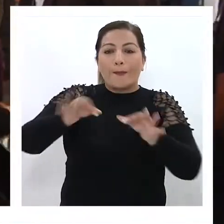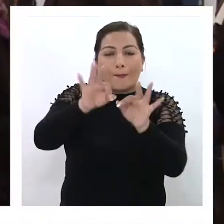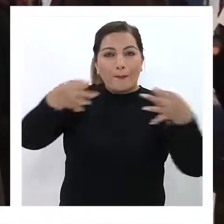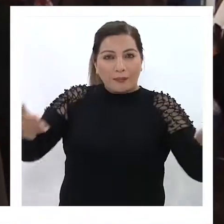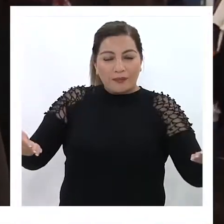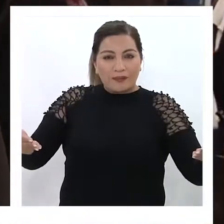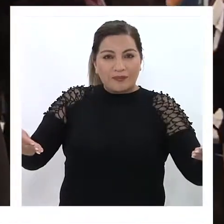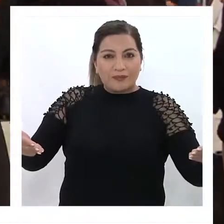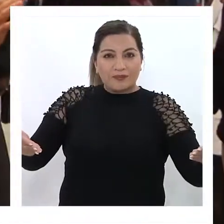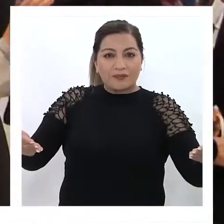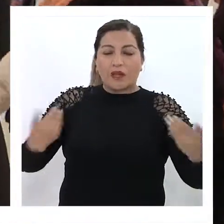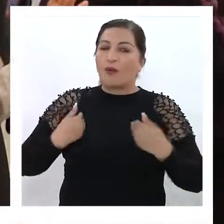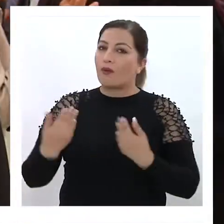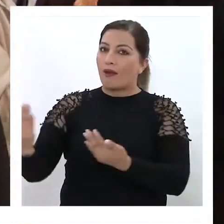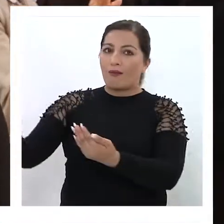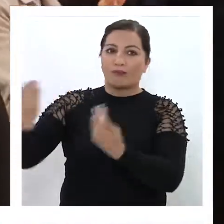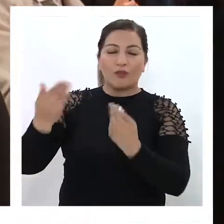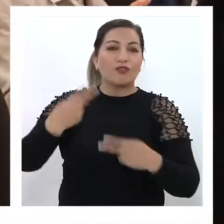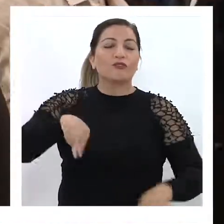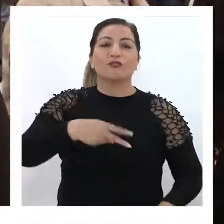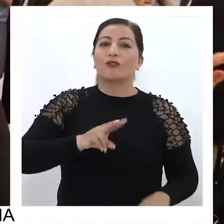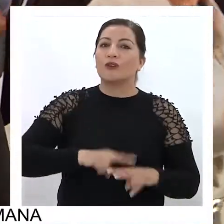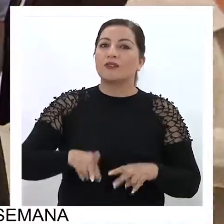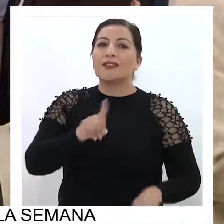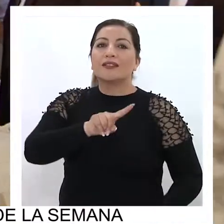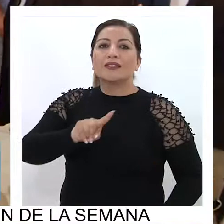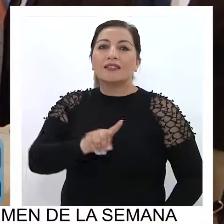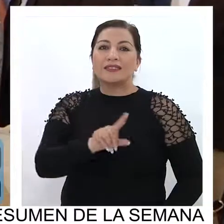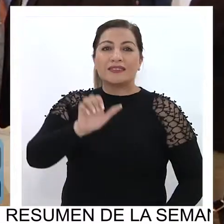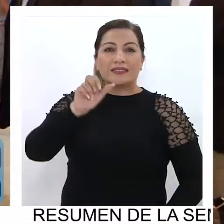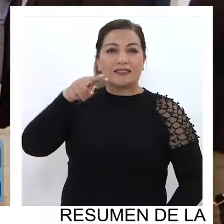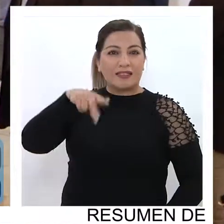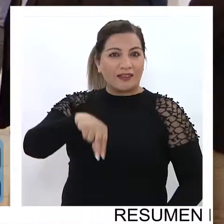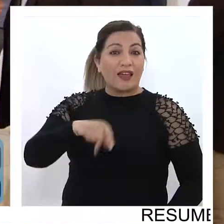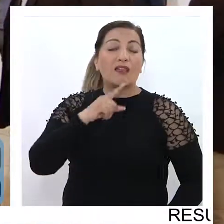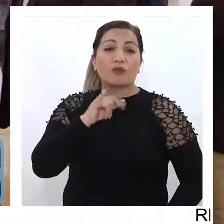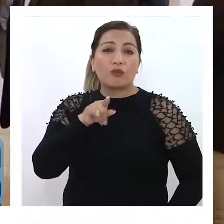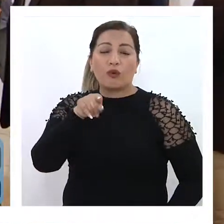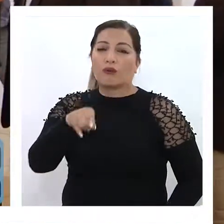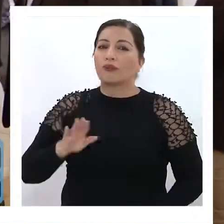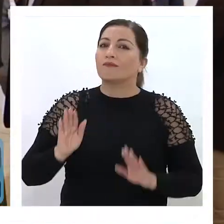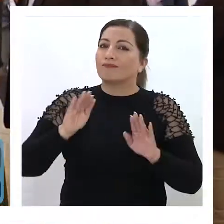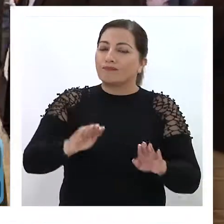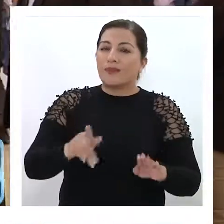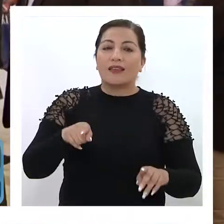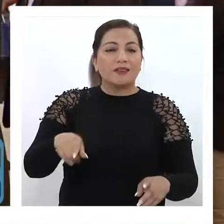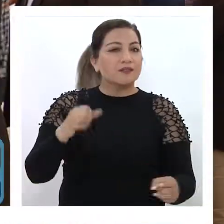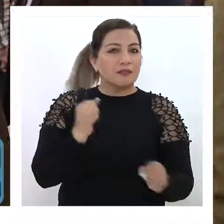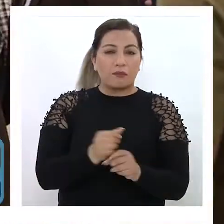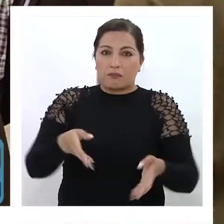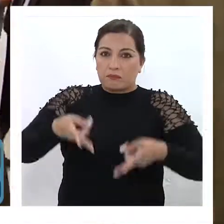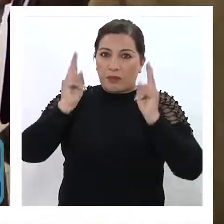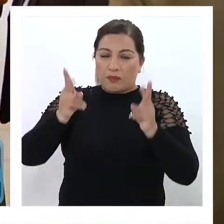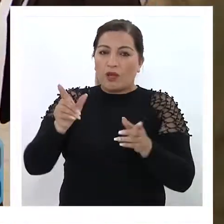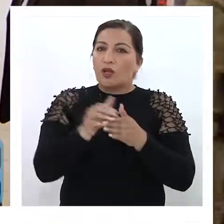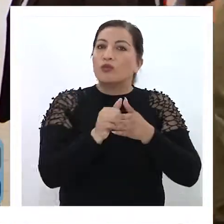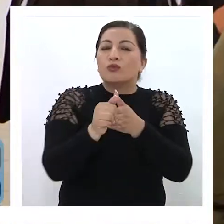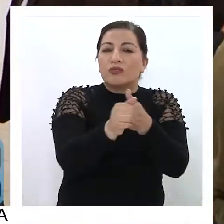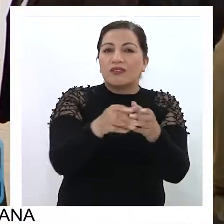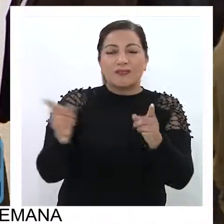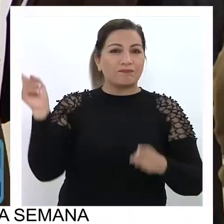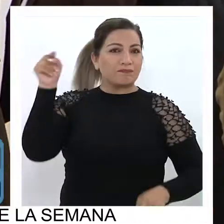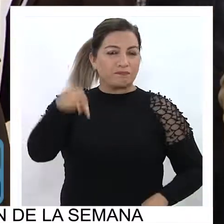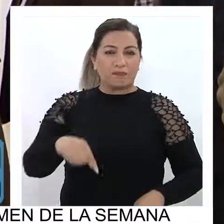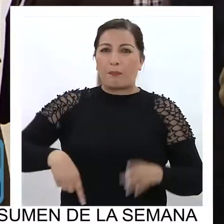turística, es un aporte que también estamos haciendo como Cernatur, patrocinando esta actividad, esta acción y que va a permitir que los turistas estén mucho más